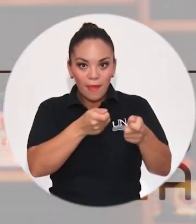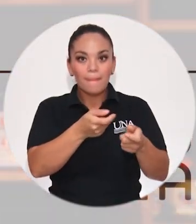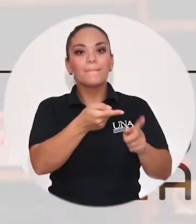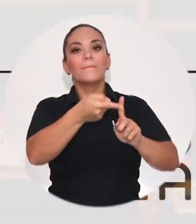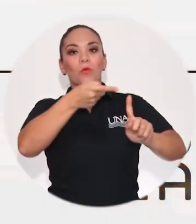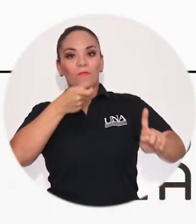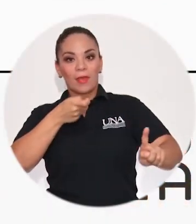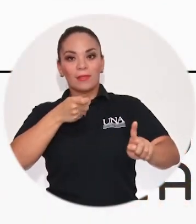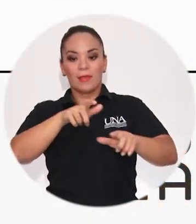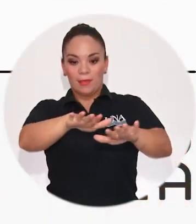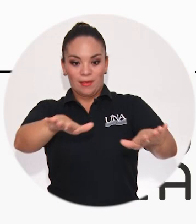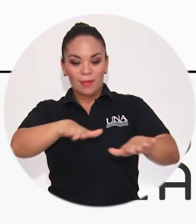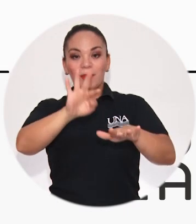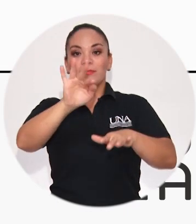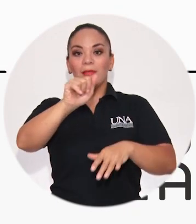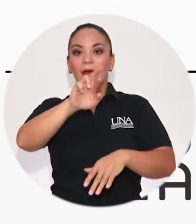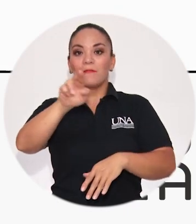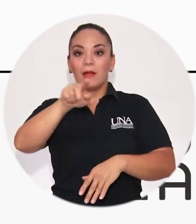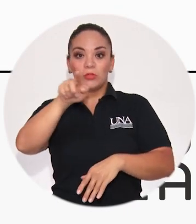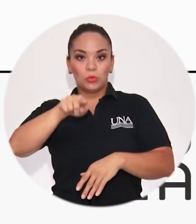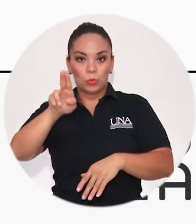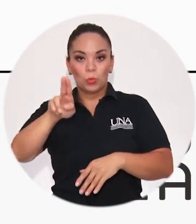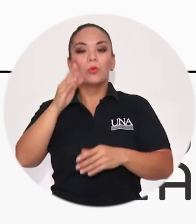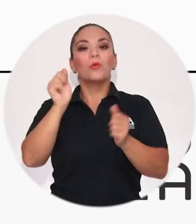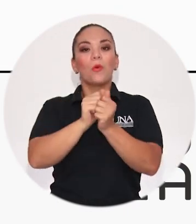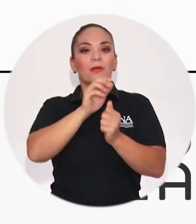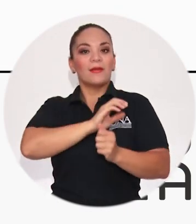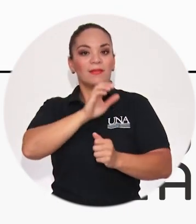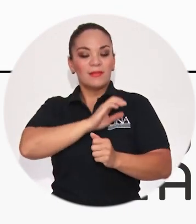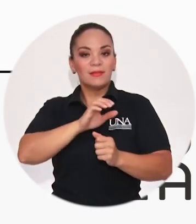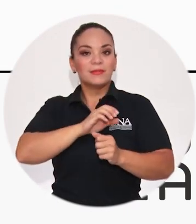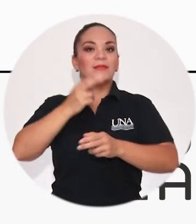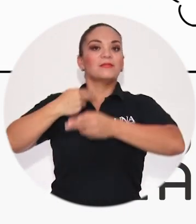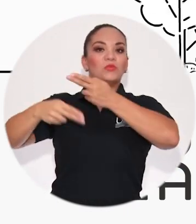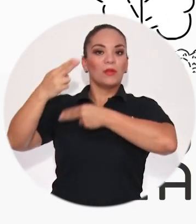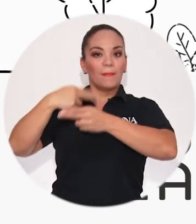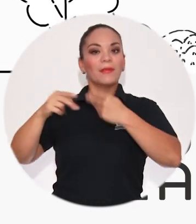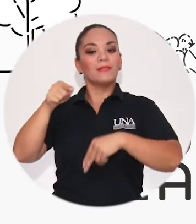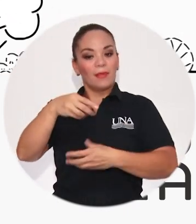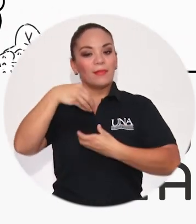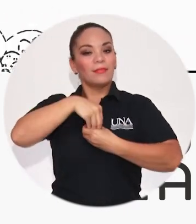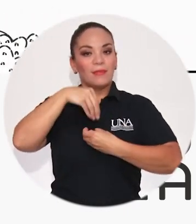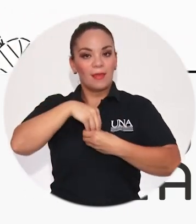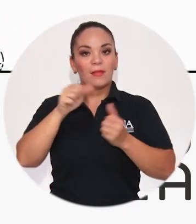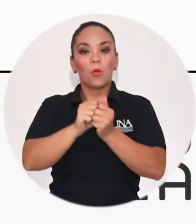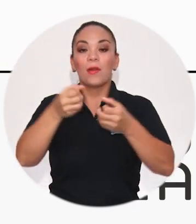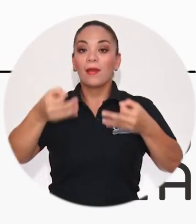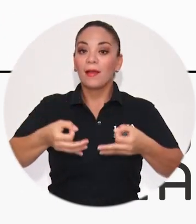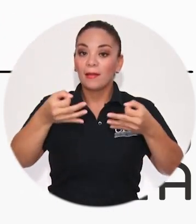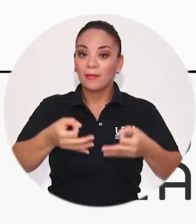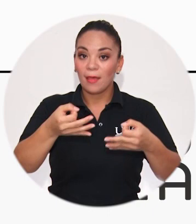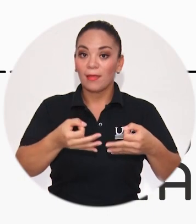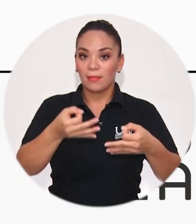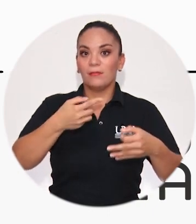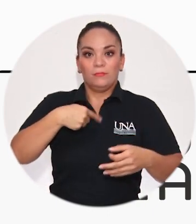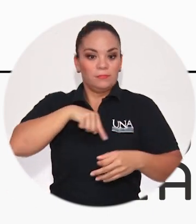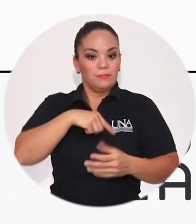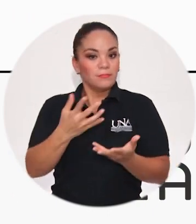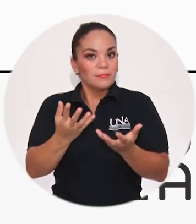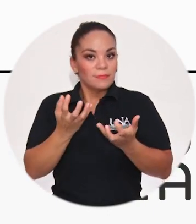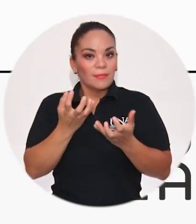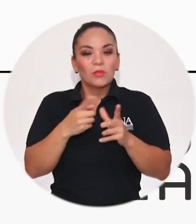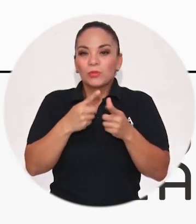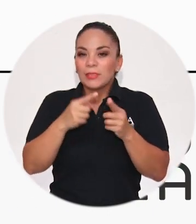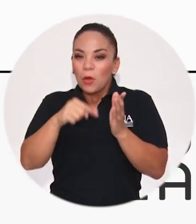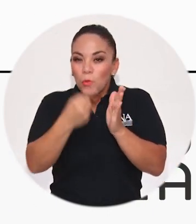microclimas, que tiene una ubicación geográfica, que además de eso tiene historia, antecedentes, cultura y todo eso